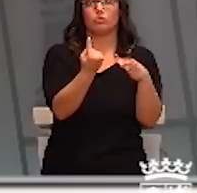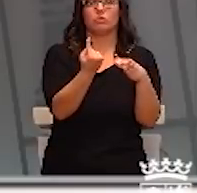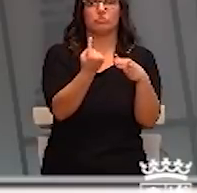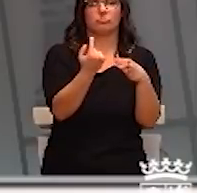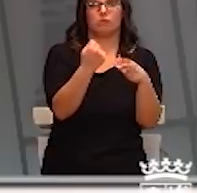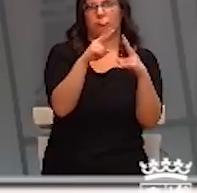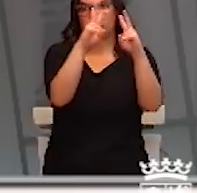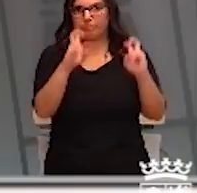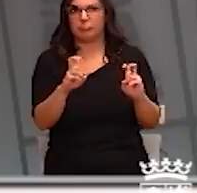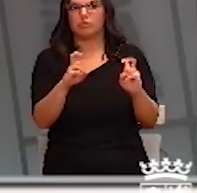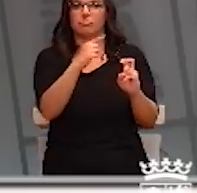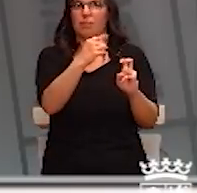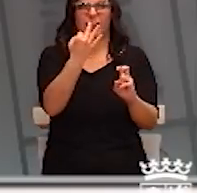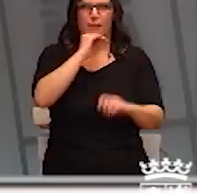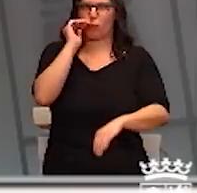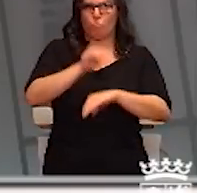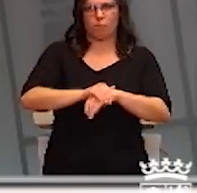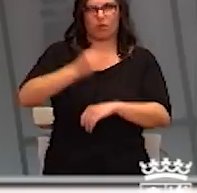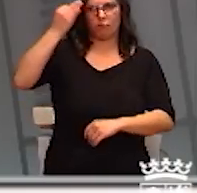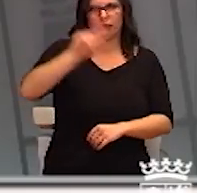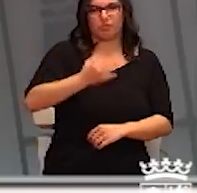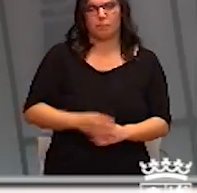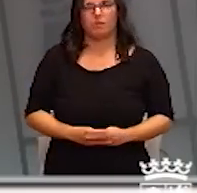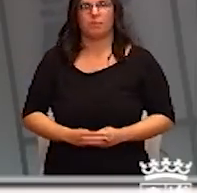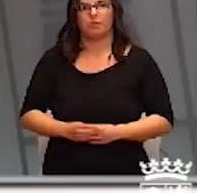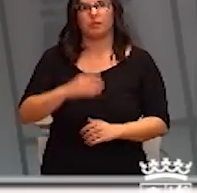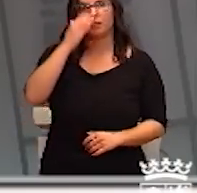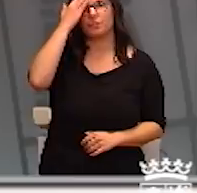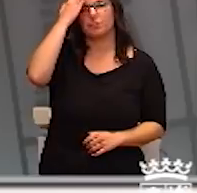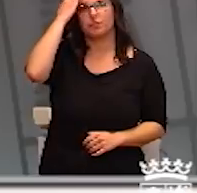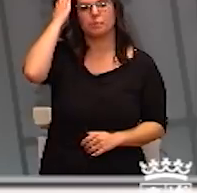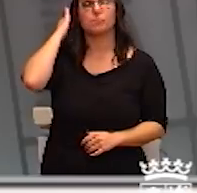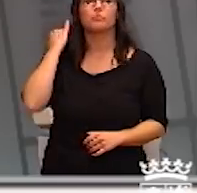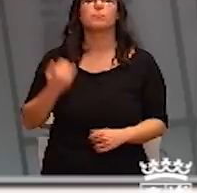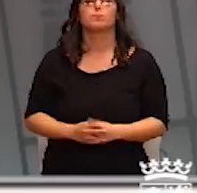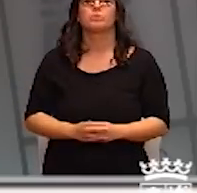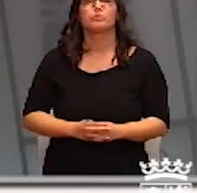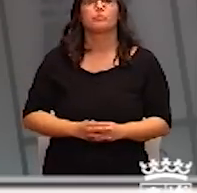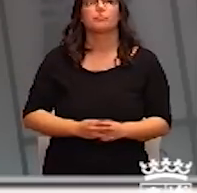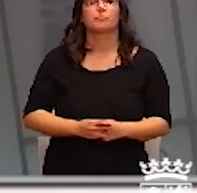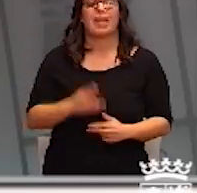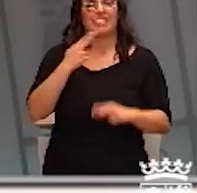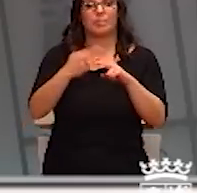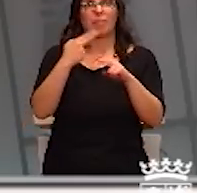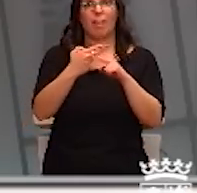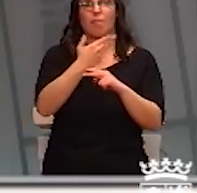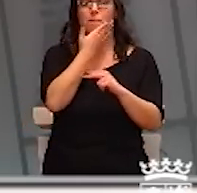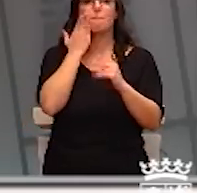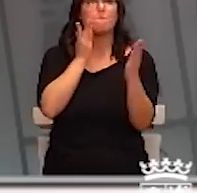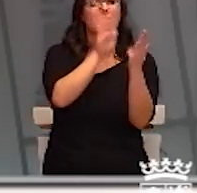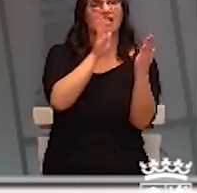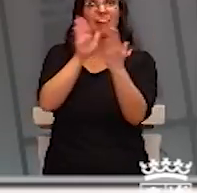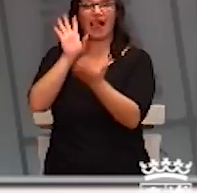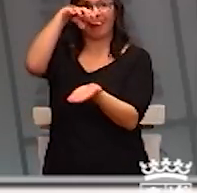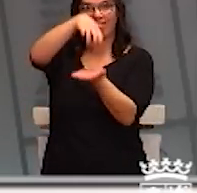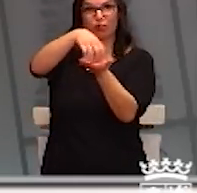cuarentena serán de obligado cumplimiento. Se suspende la actividad presencial en todos los centros de día de atención